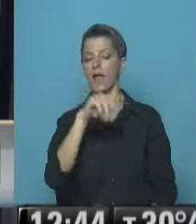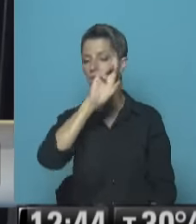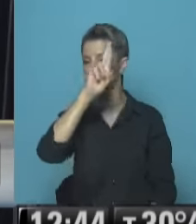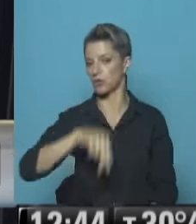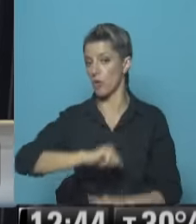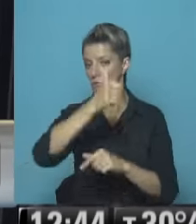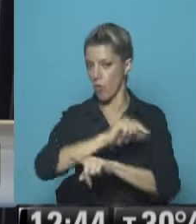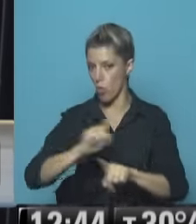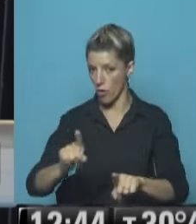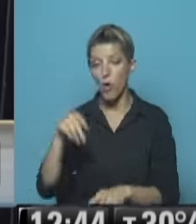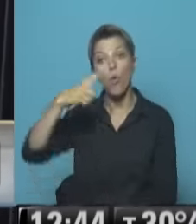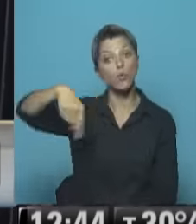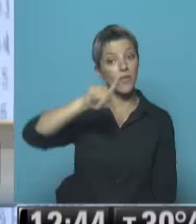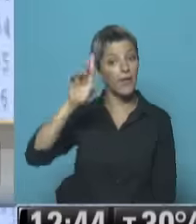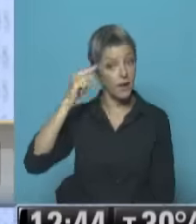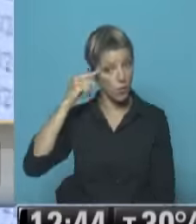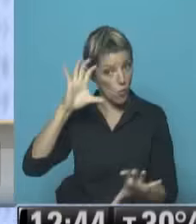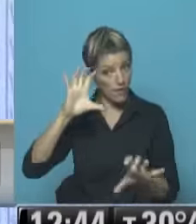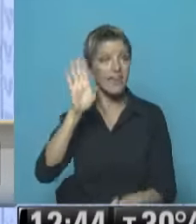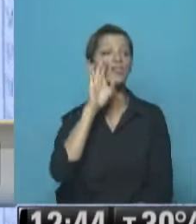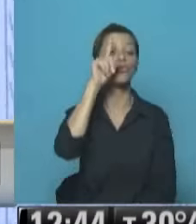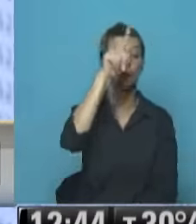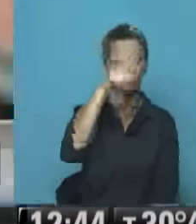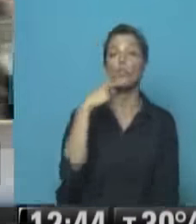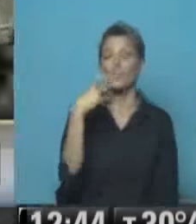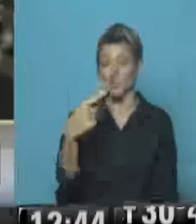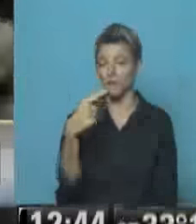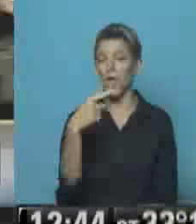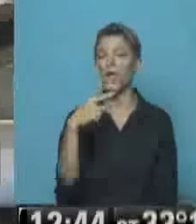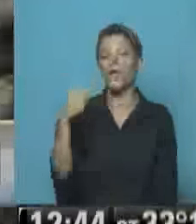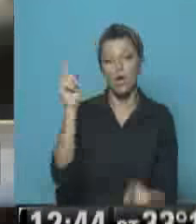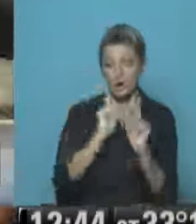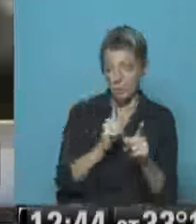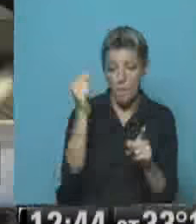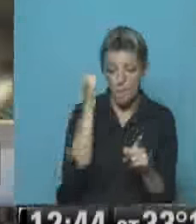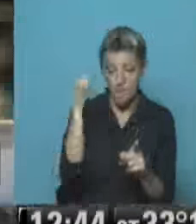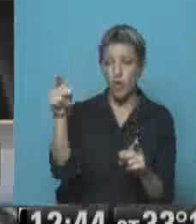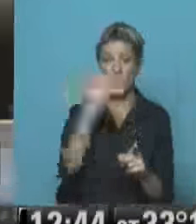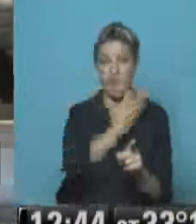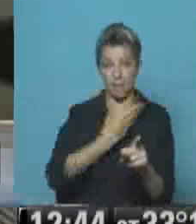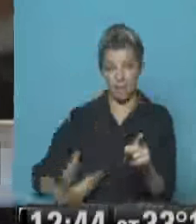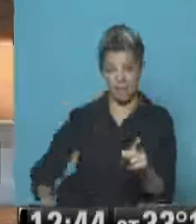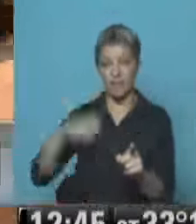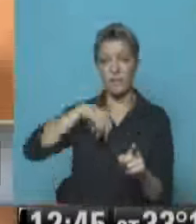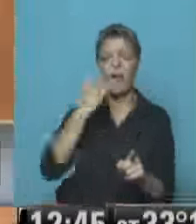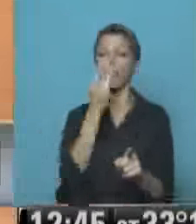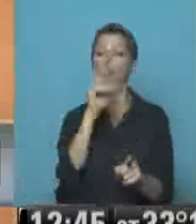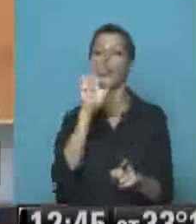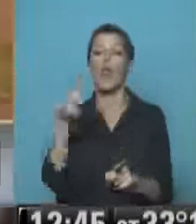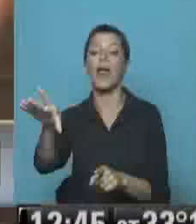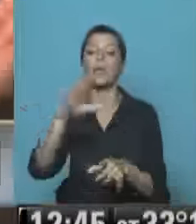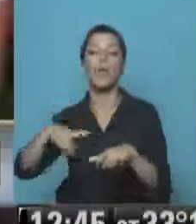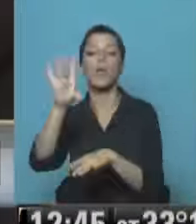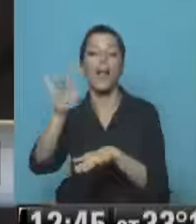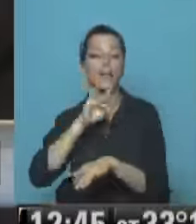reconoce El gobierno de Maduro Como legítimamente Elegido por el pueblo venezolano Bueno es interesante Toda esta construcción Del fraude